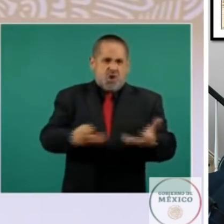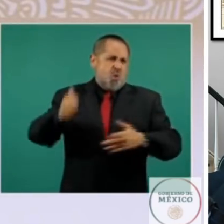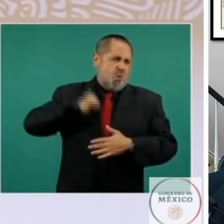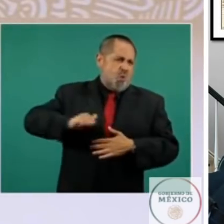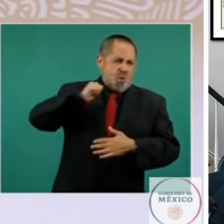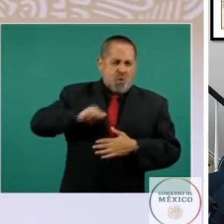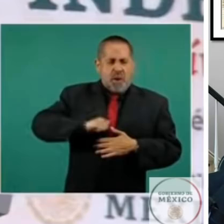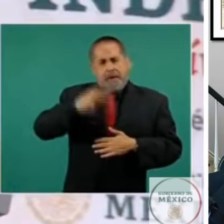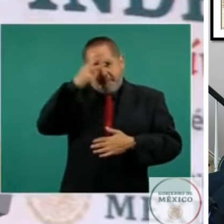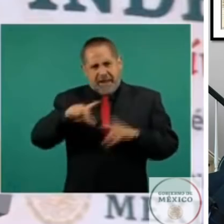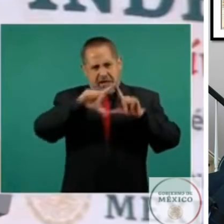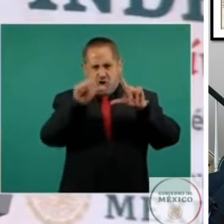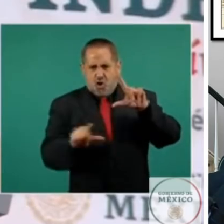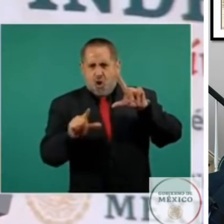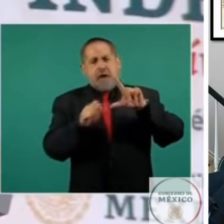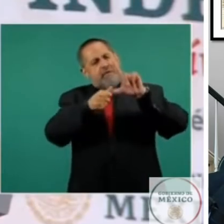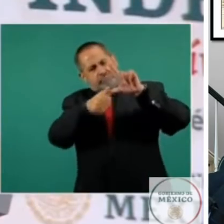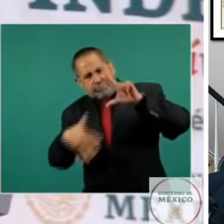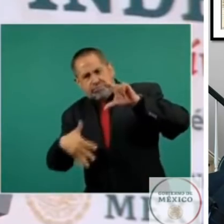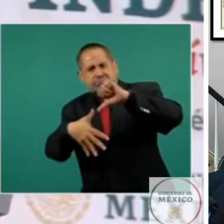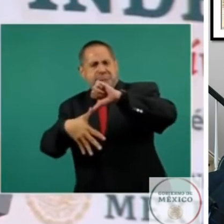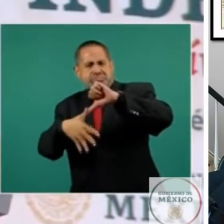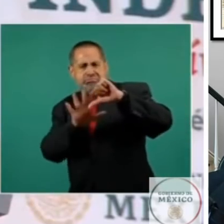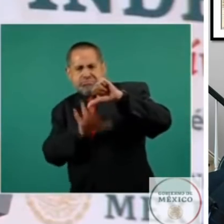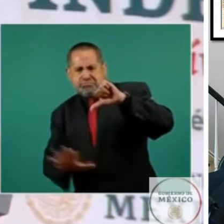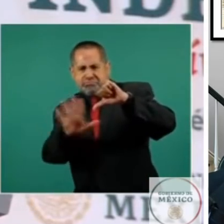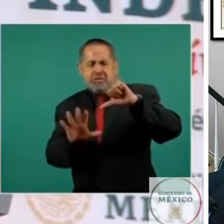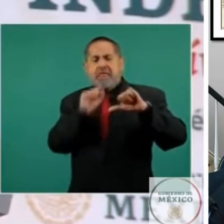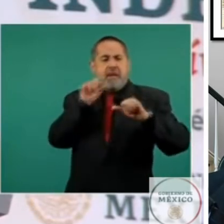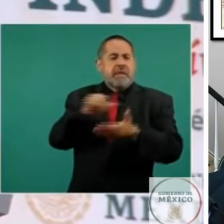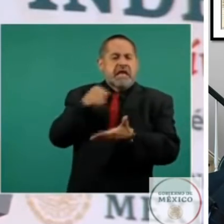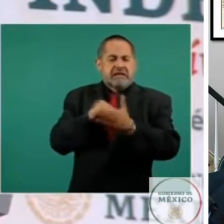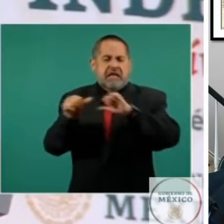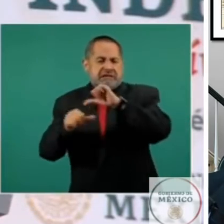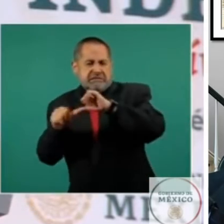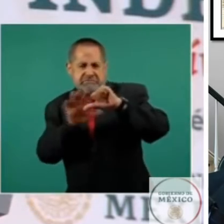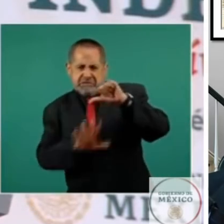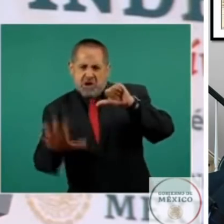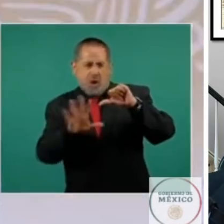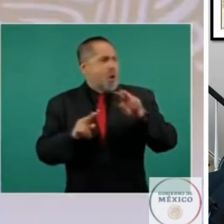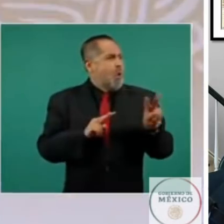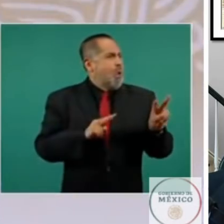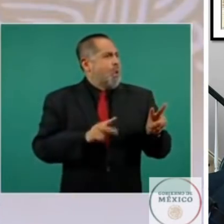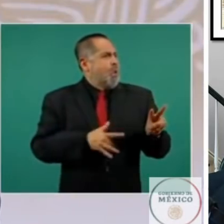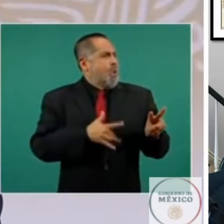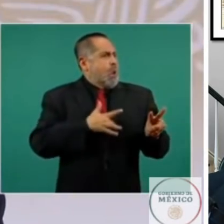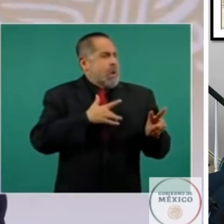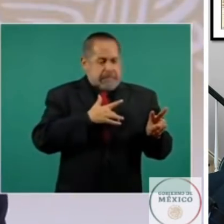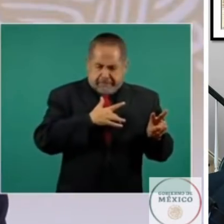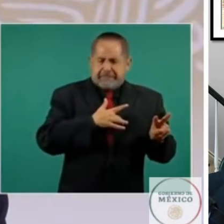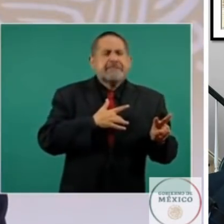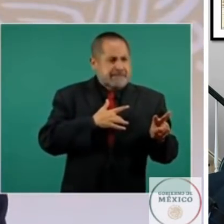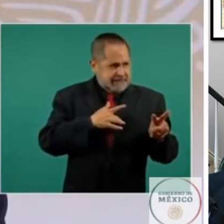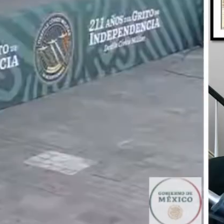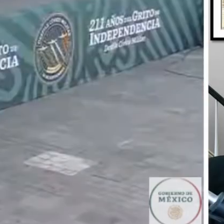revela cosas que el pueblo de México no sabía. Y que la derecha no quiere que te enteres. Vamos a escuchar su